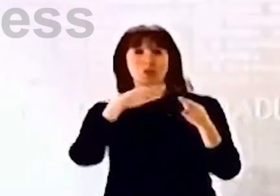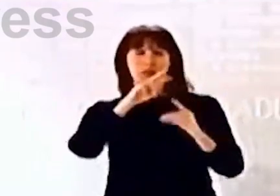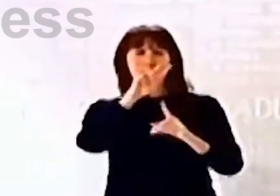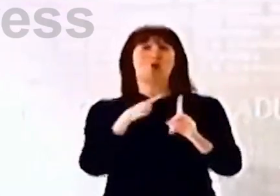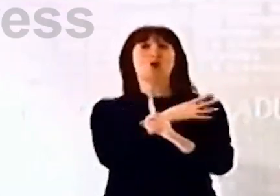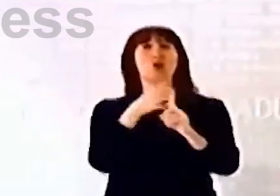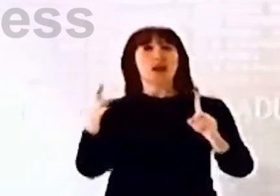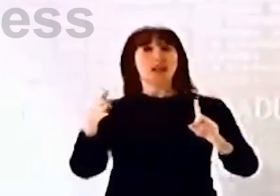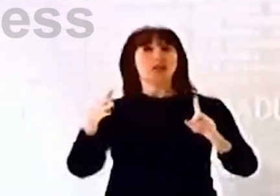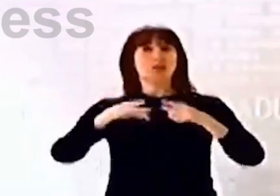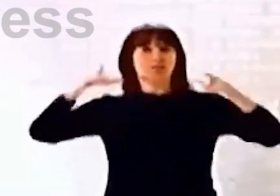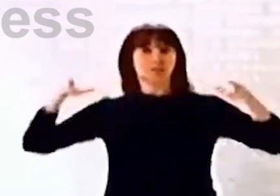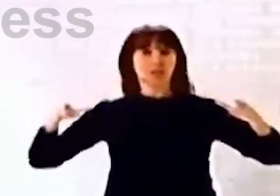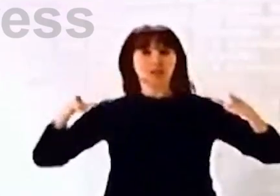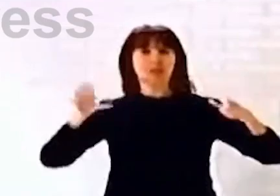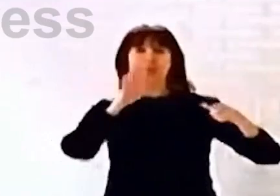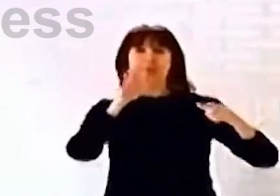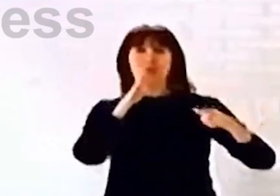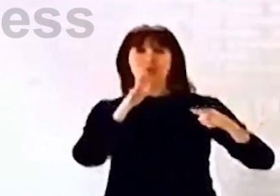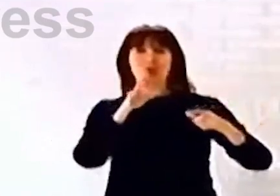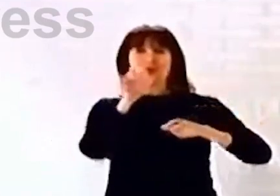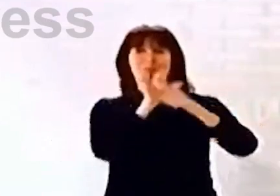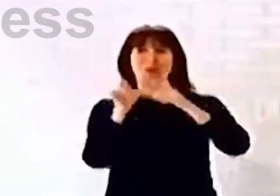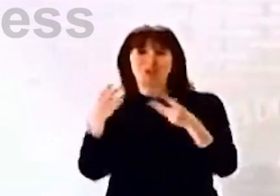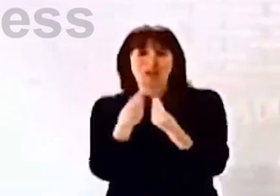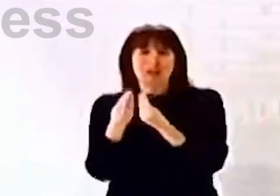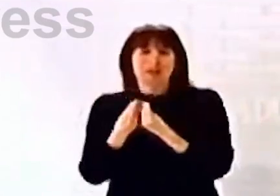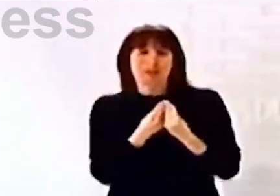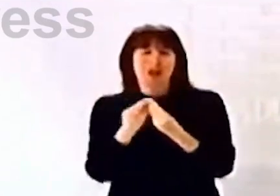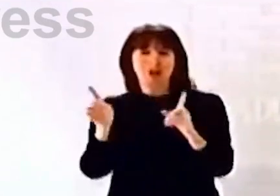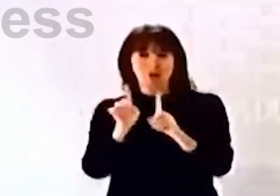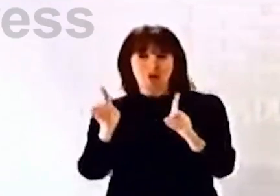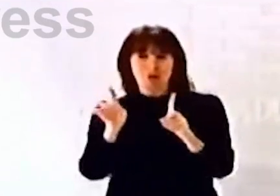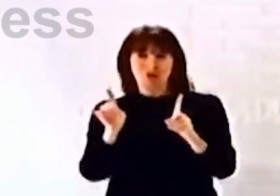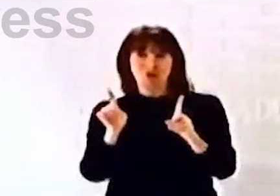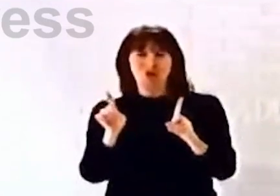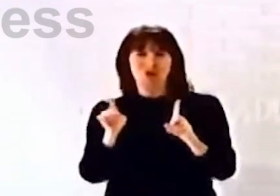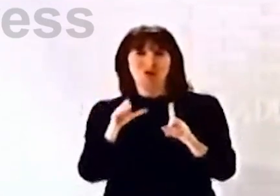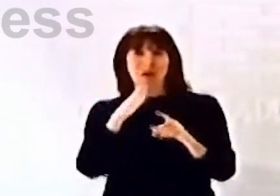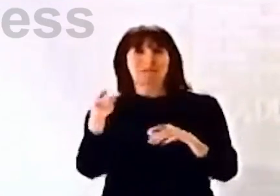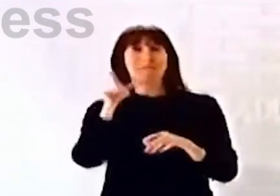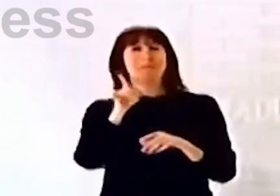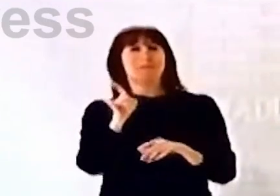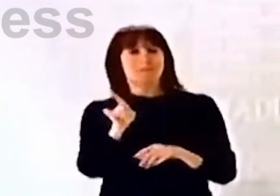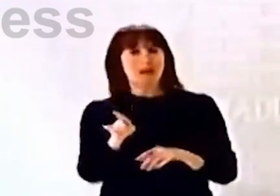para que se produzcan menos aglomeraciones y se vaya incorporando la actividad comercial de forma progresiva.